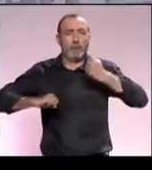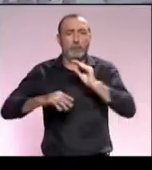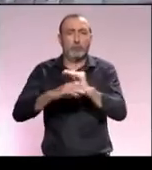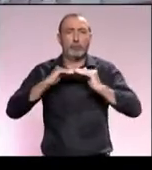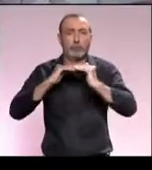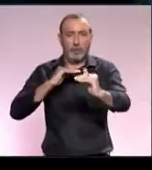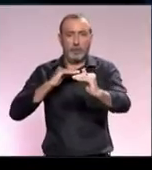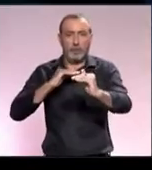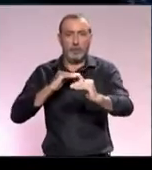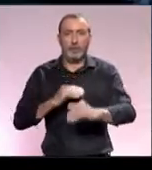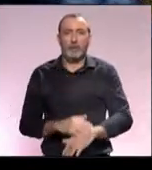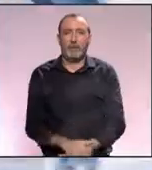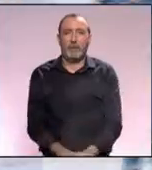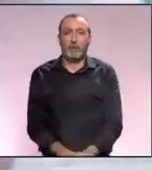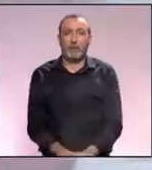sostenible